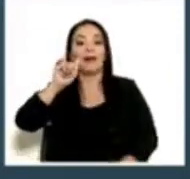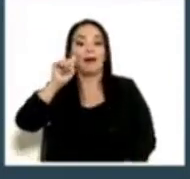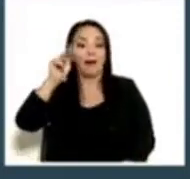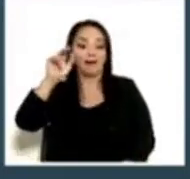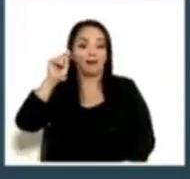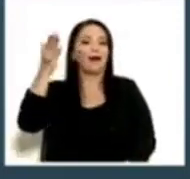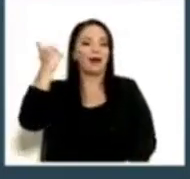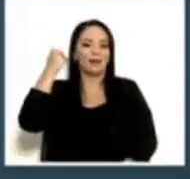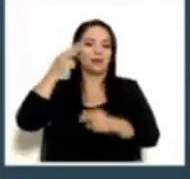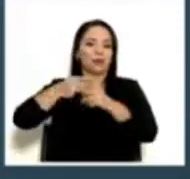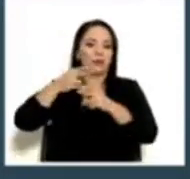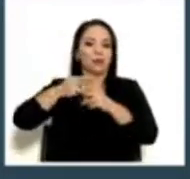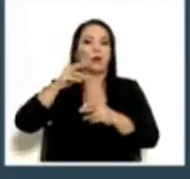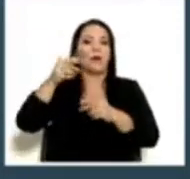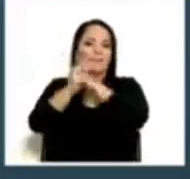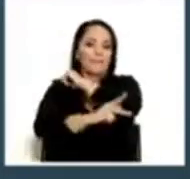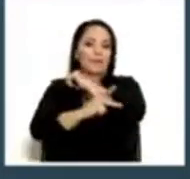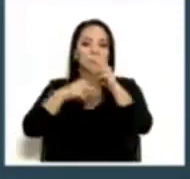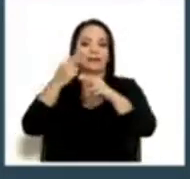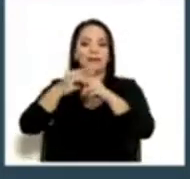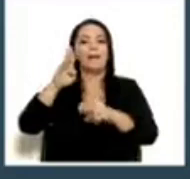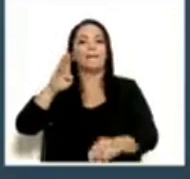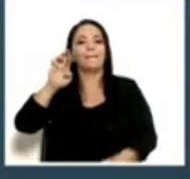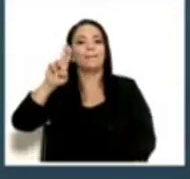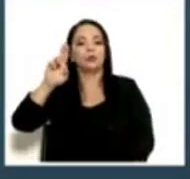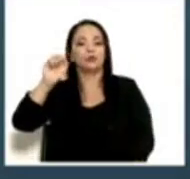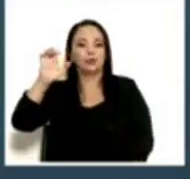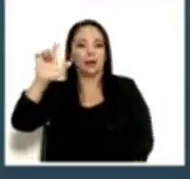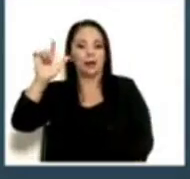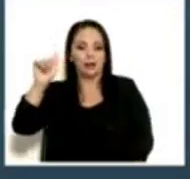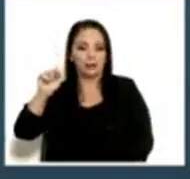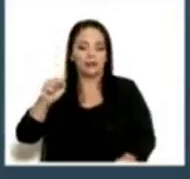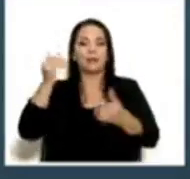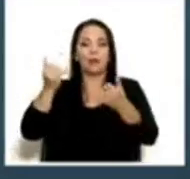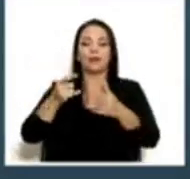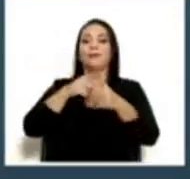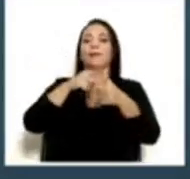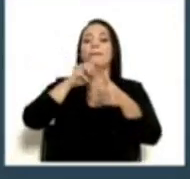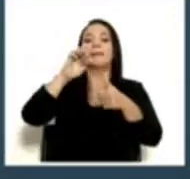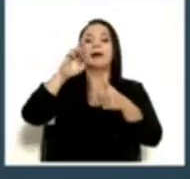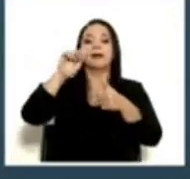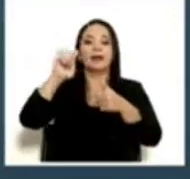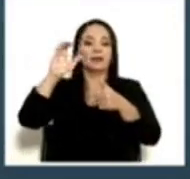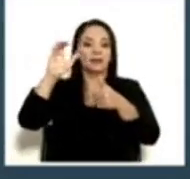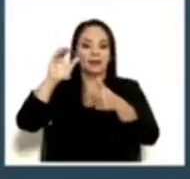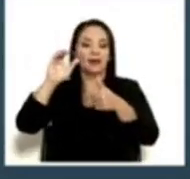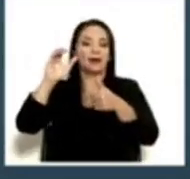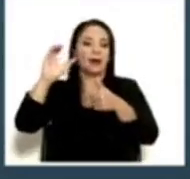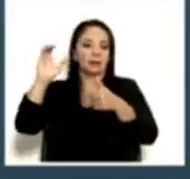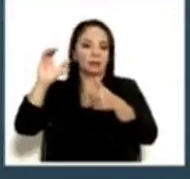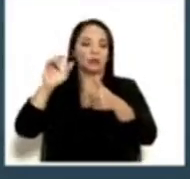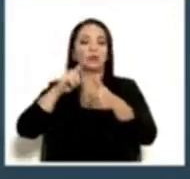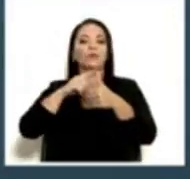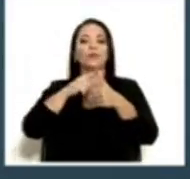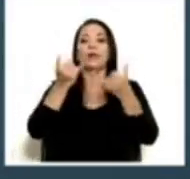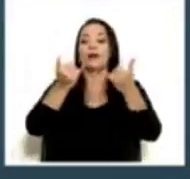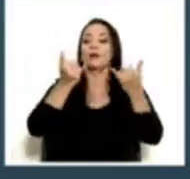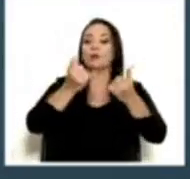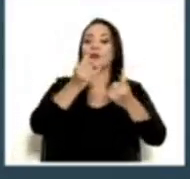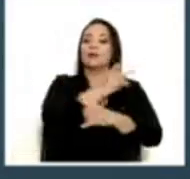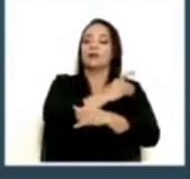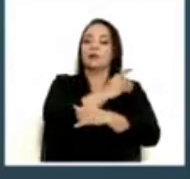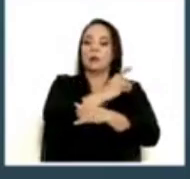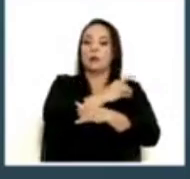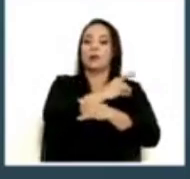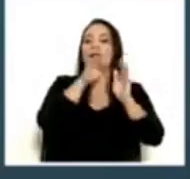nombrado en Bruselas. Ahora tenemos a María Cristina Castro Villafranca, actual directora alterna